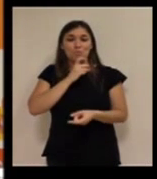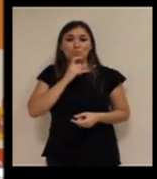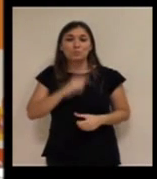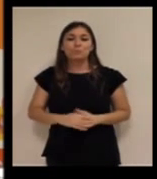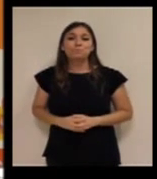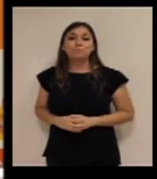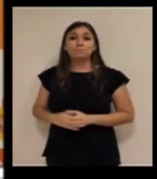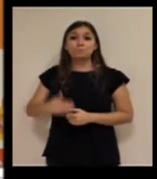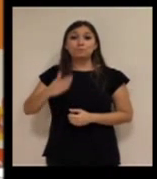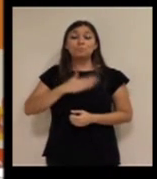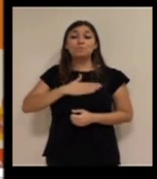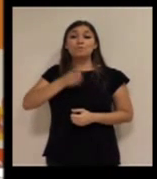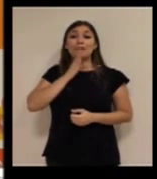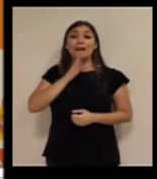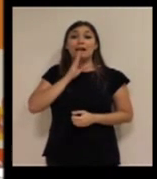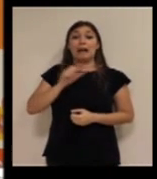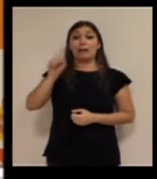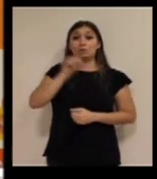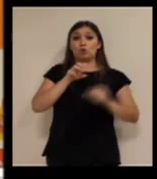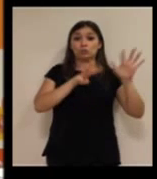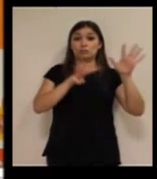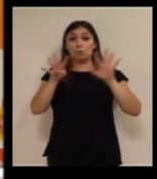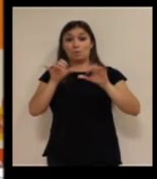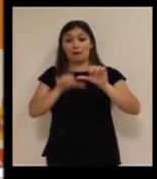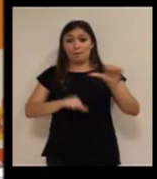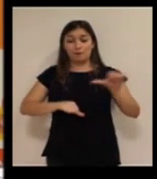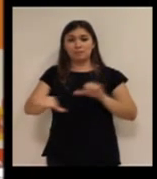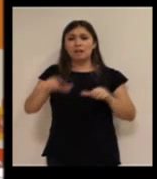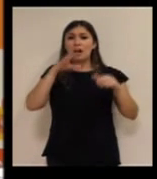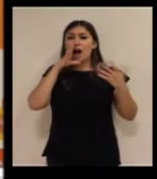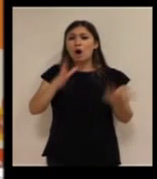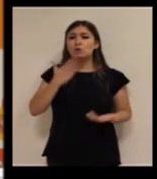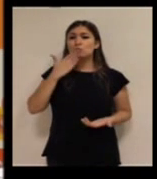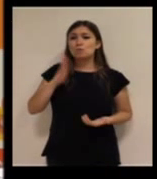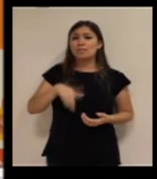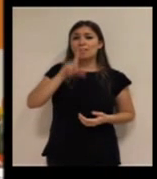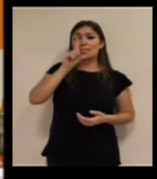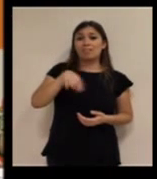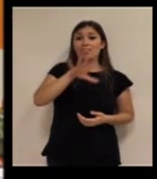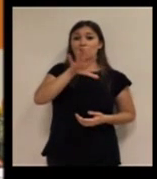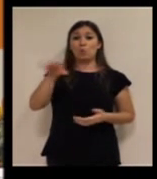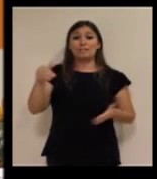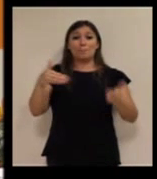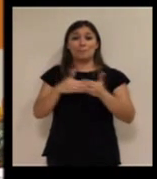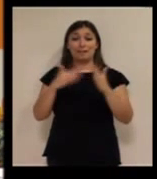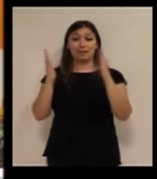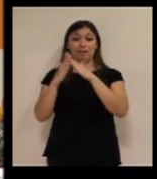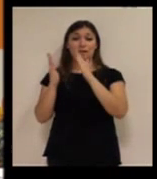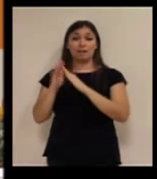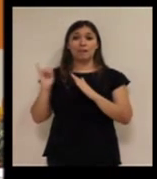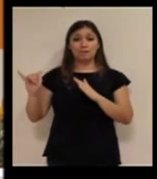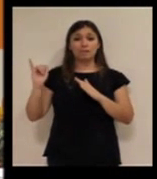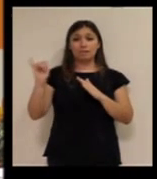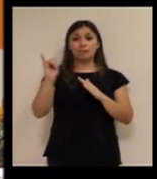estamos prestando el servicio desde el 89. En estos momentos estamos en alrededor de 150.000 domicilios.